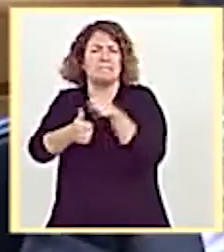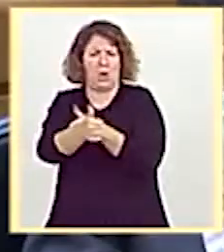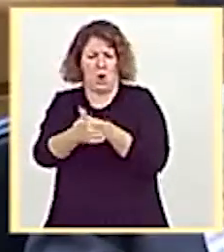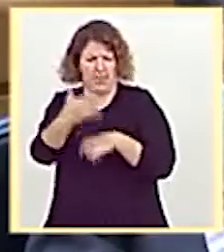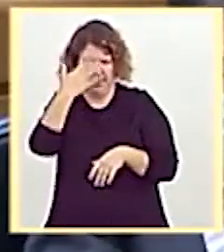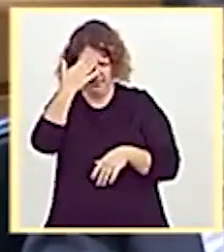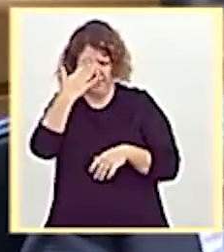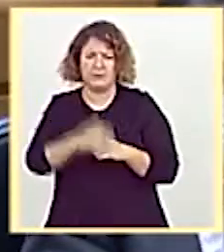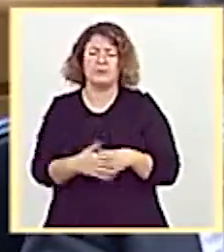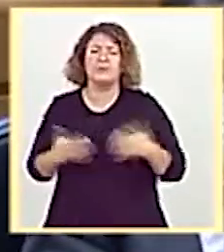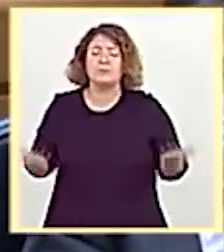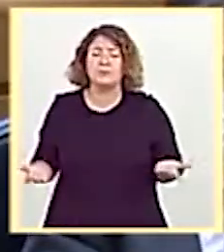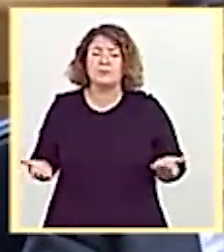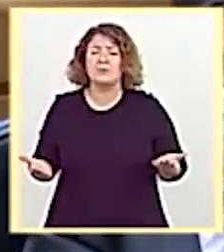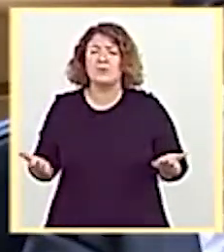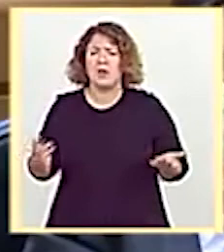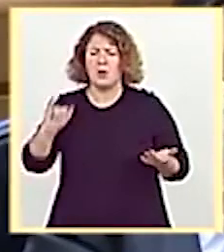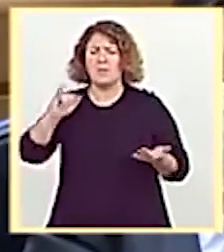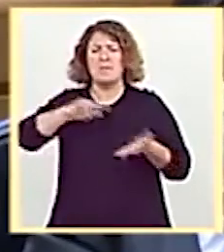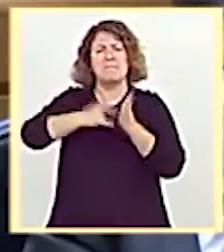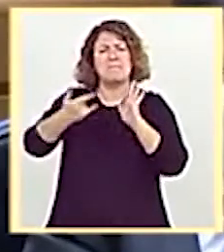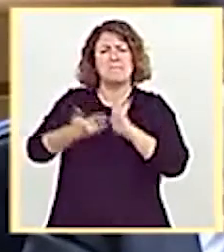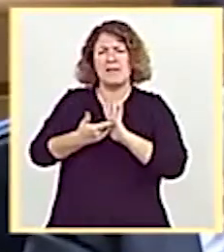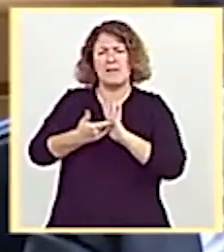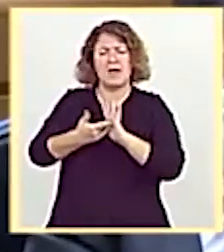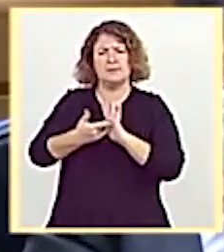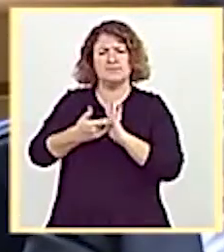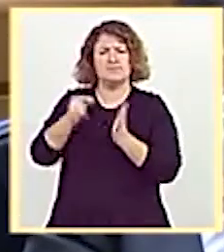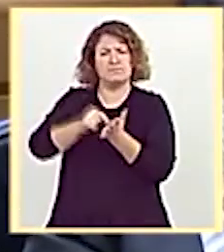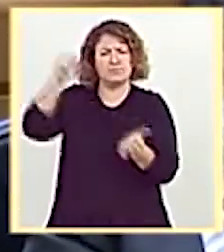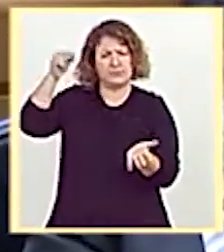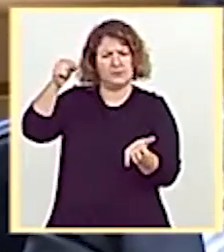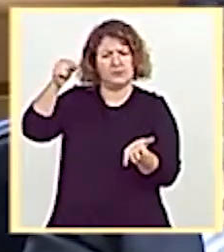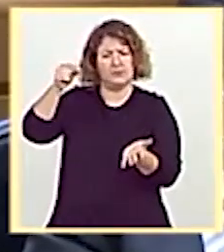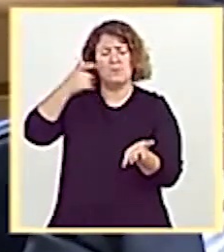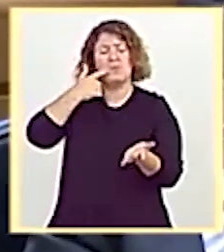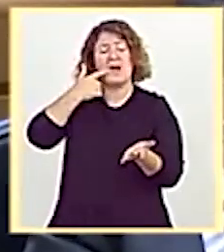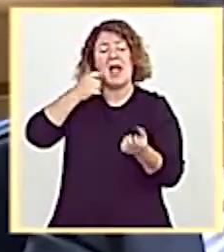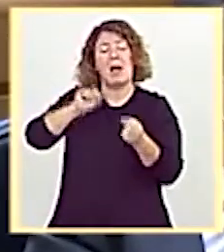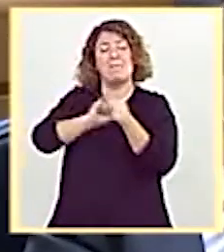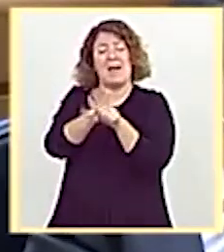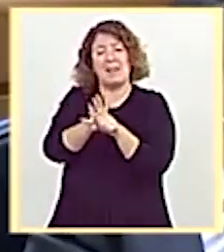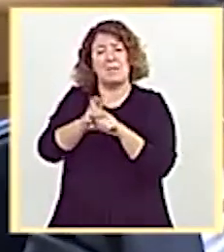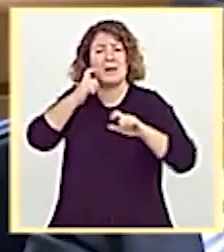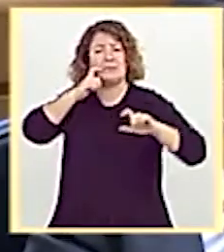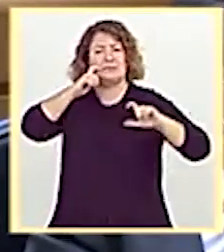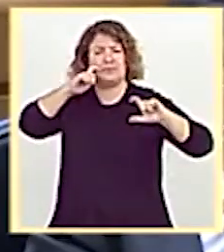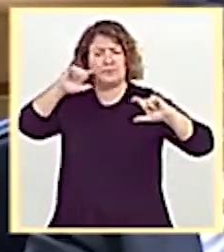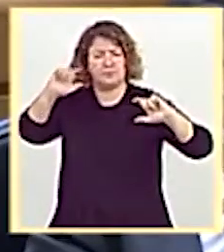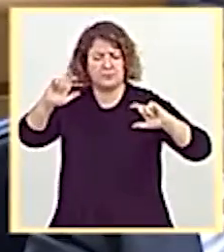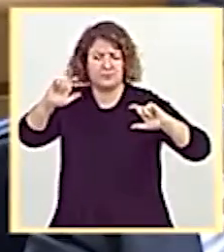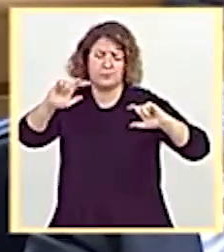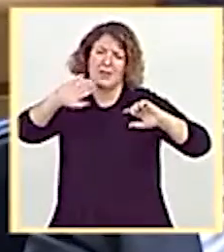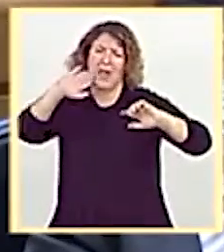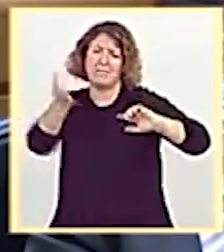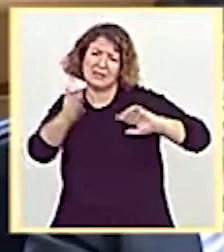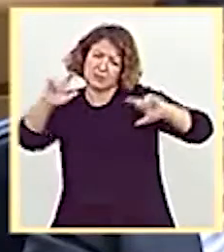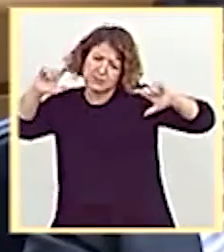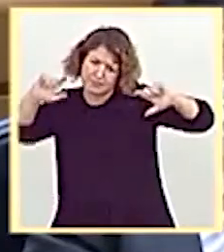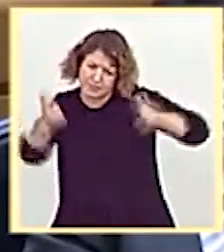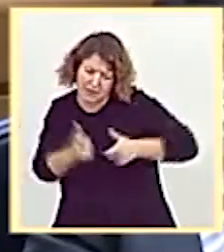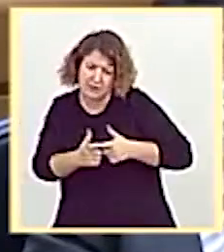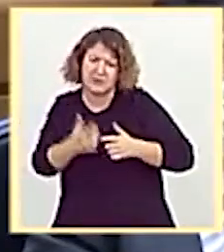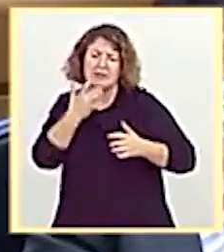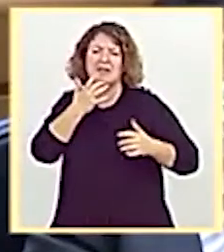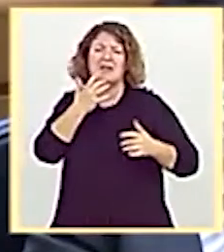además de las medidas de choque que han conseguido minimizar el impacto de la pandemia y que han movilizado más de 25.000